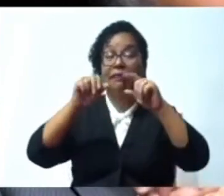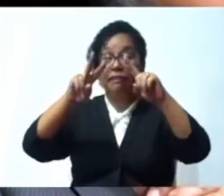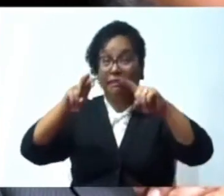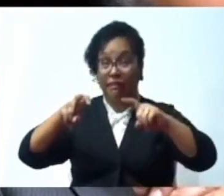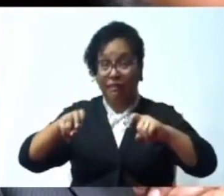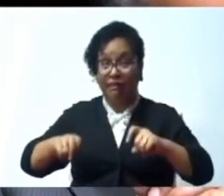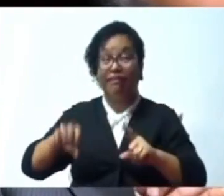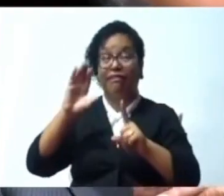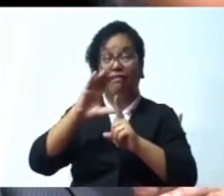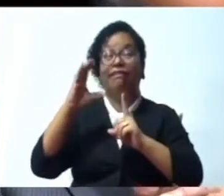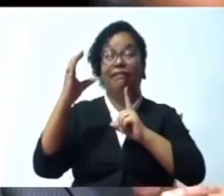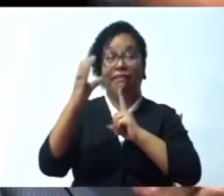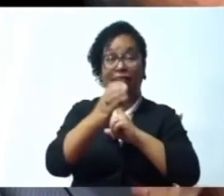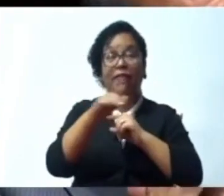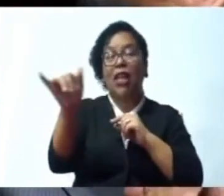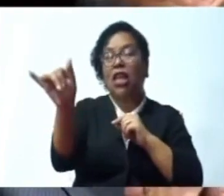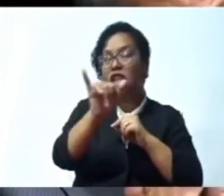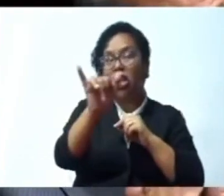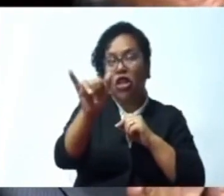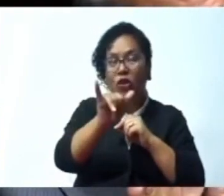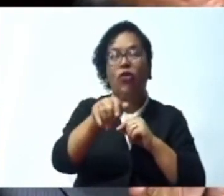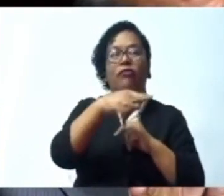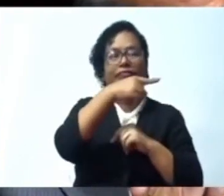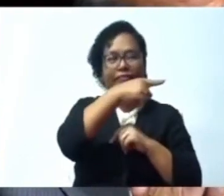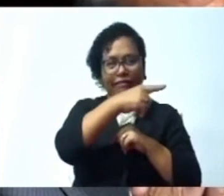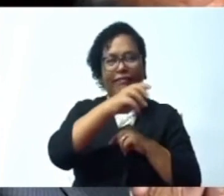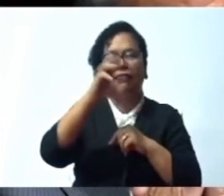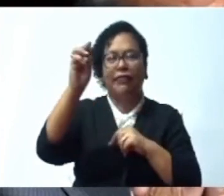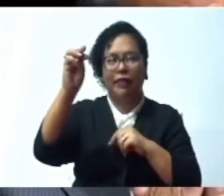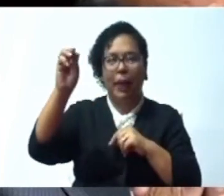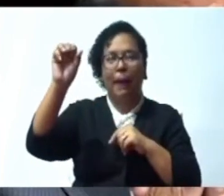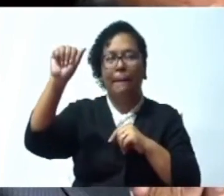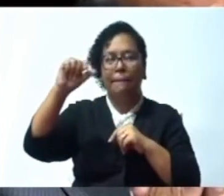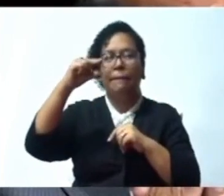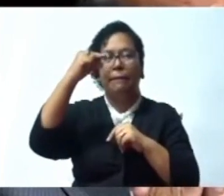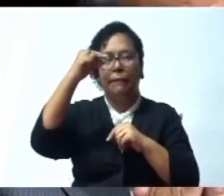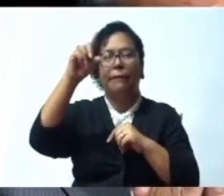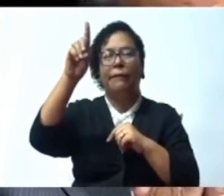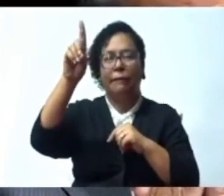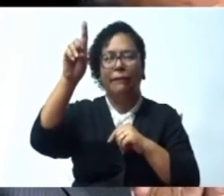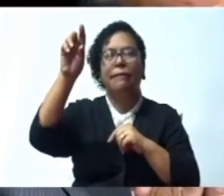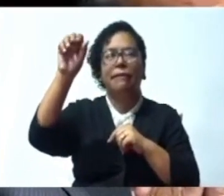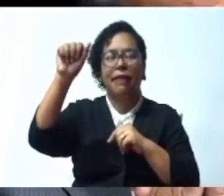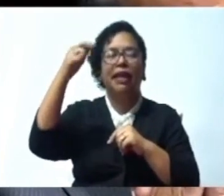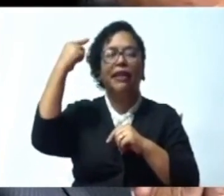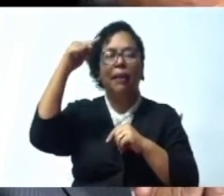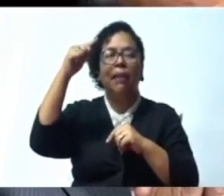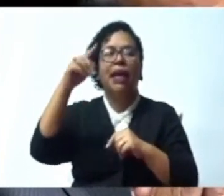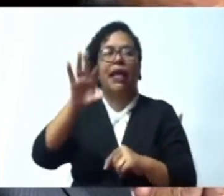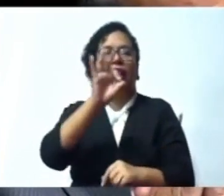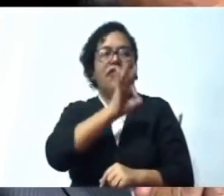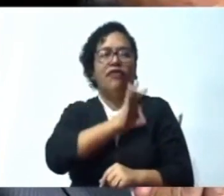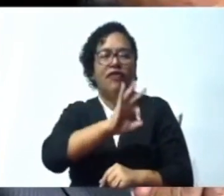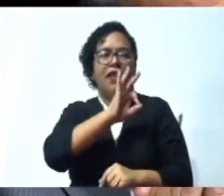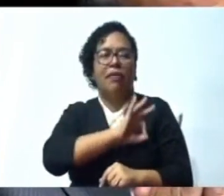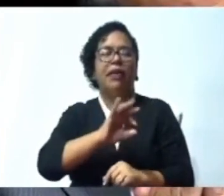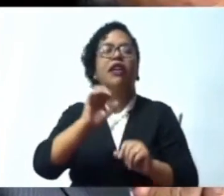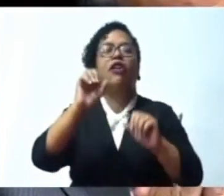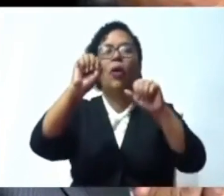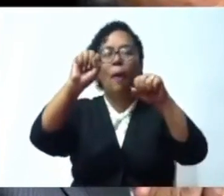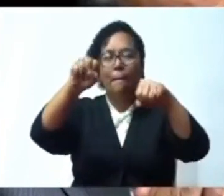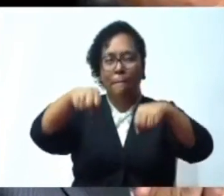Magda, para que en este mes de la Patria, también sean reconocidas mujeres de valor Muchísimas gracias,